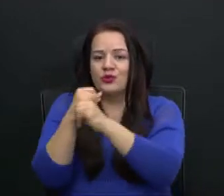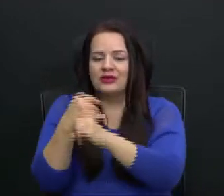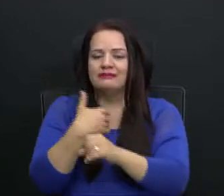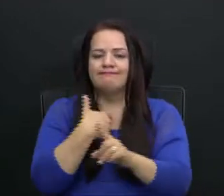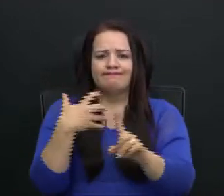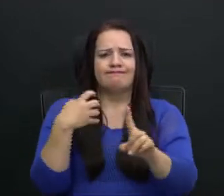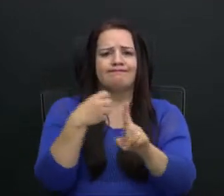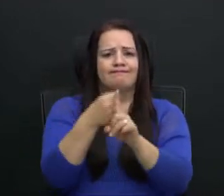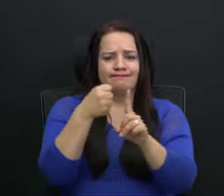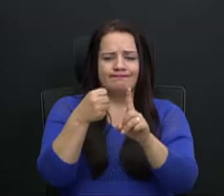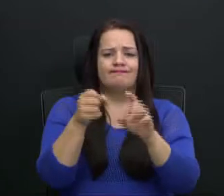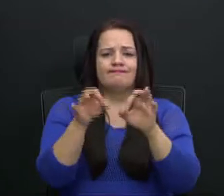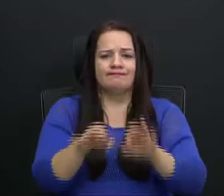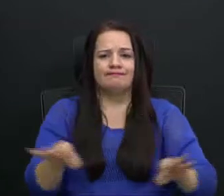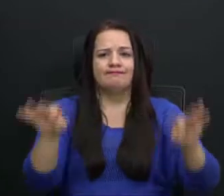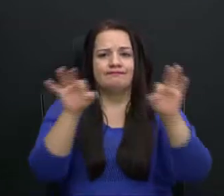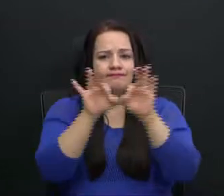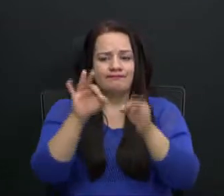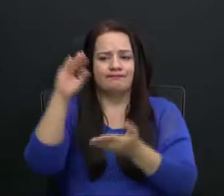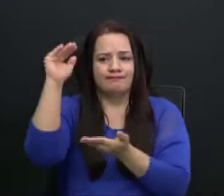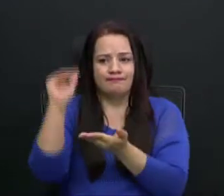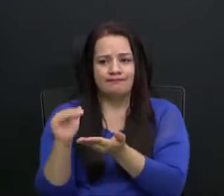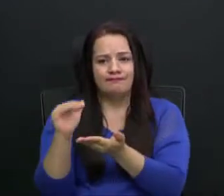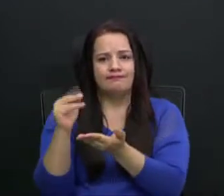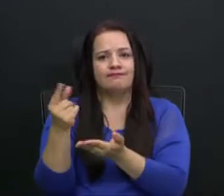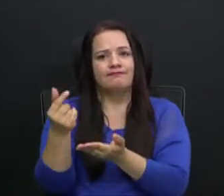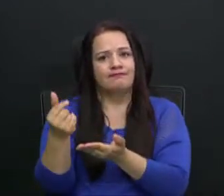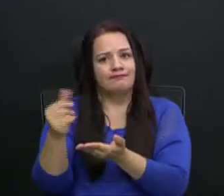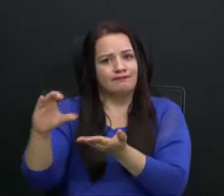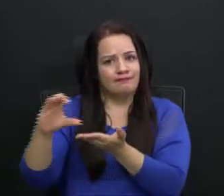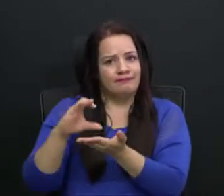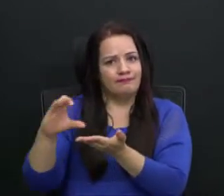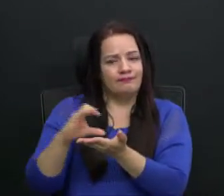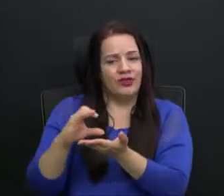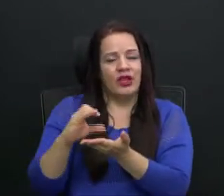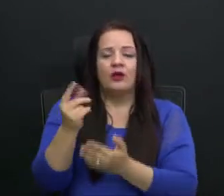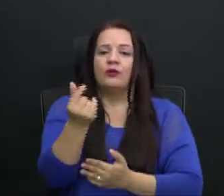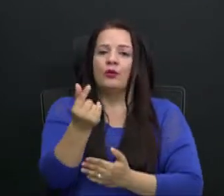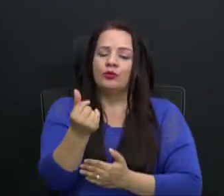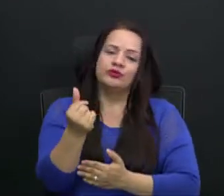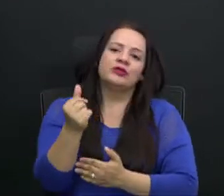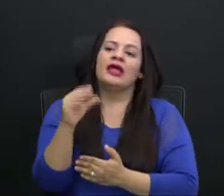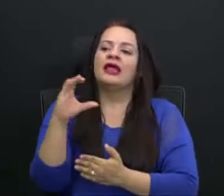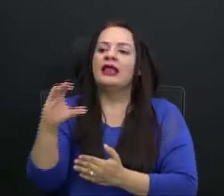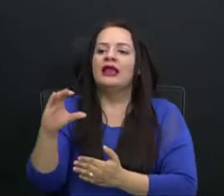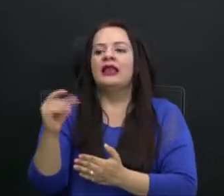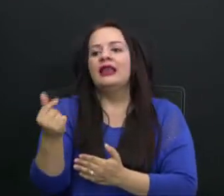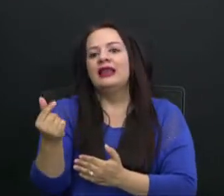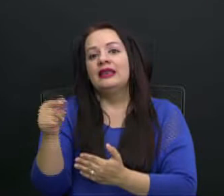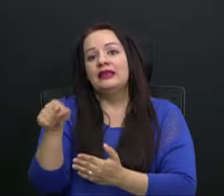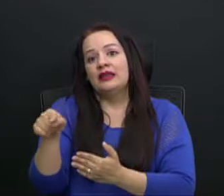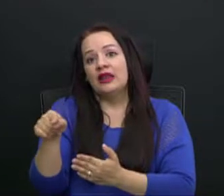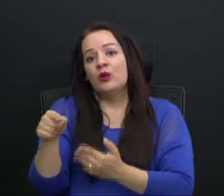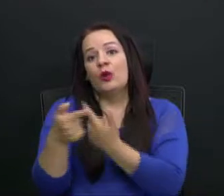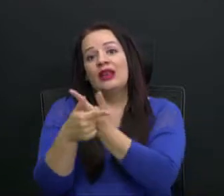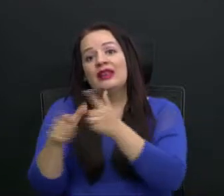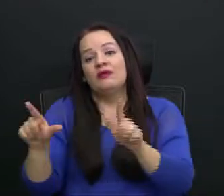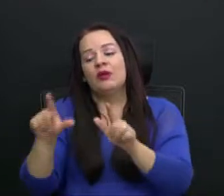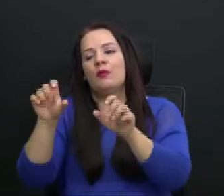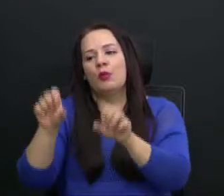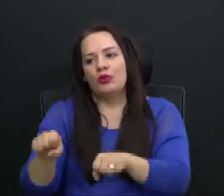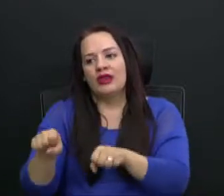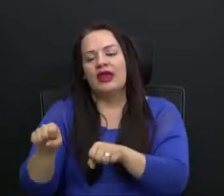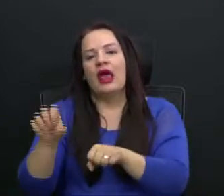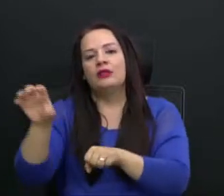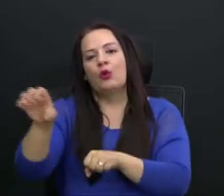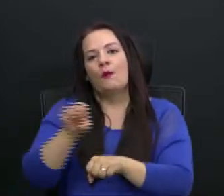disminución de sus ingresos, por lo que los recursos del superávit podrían ser eventualmente necesarios para su operación. Ante